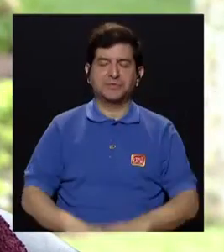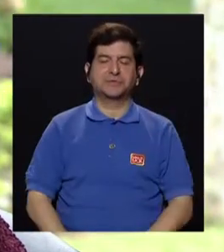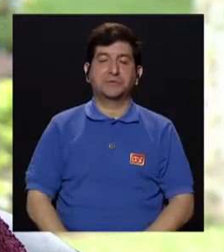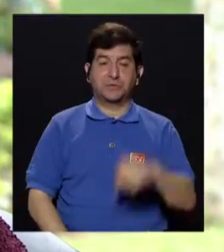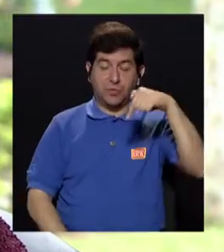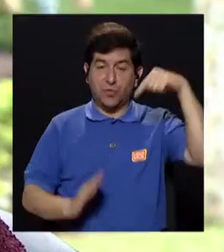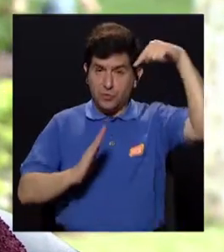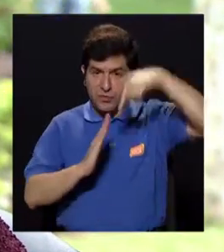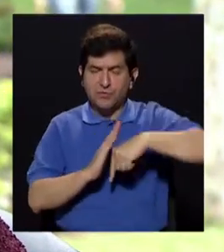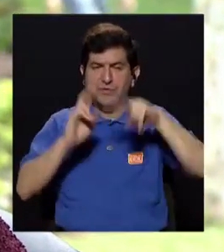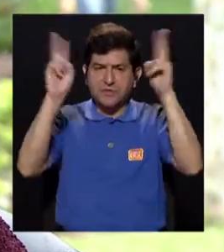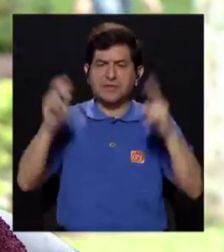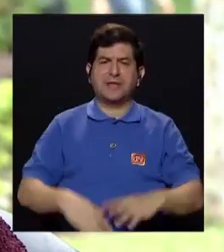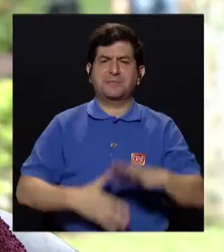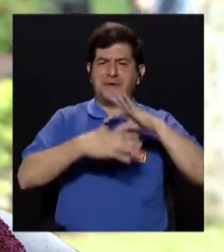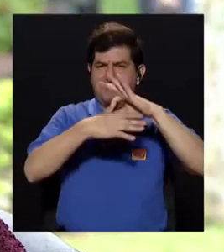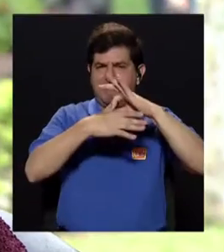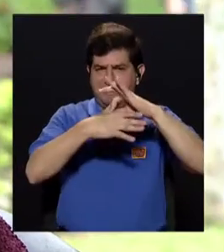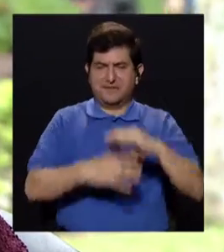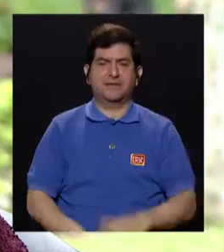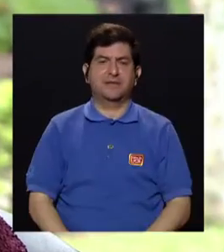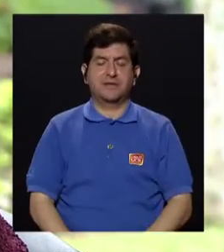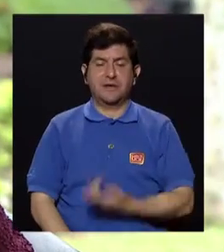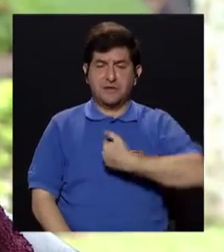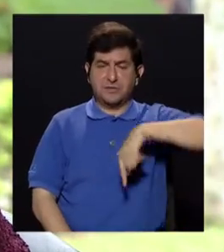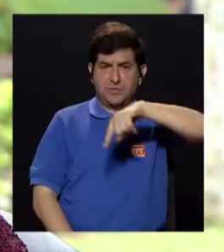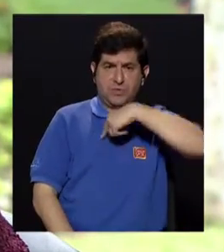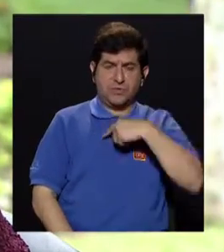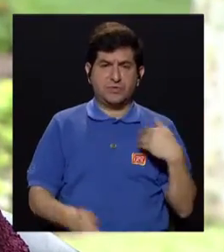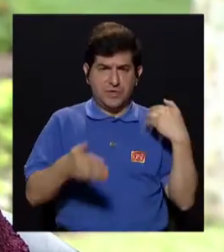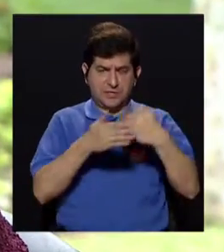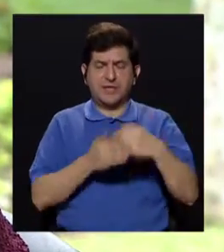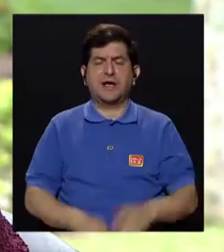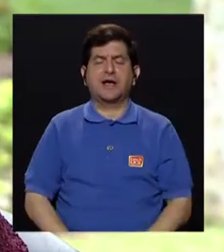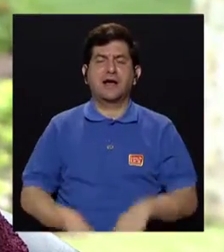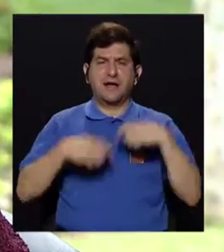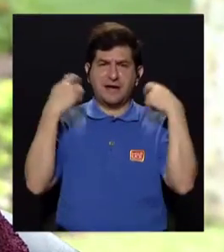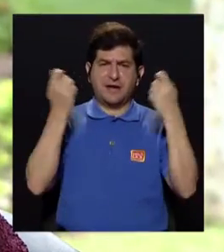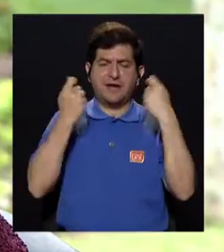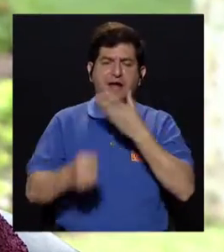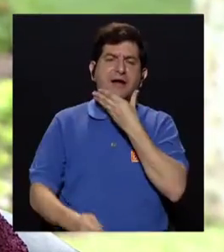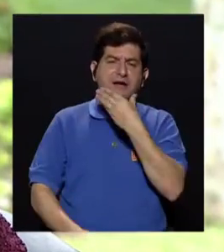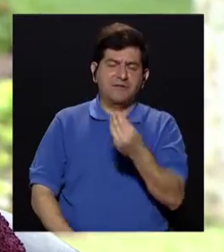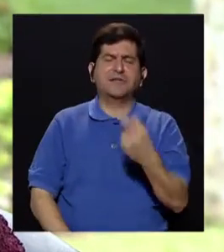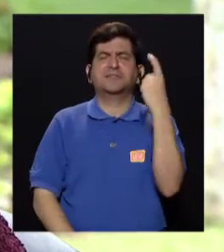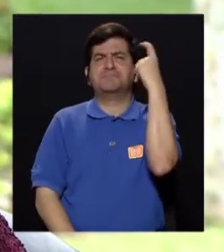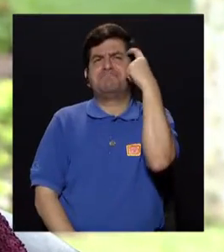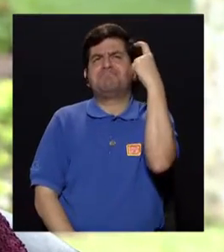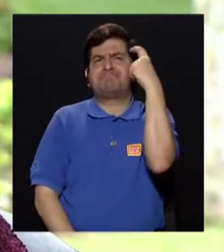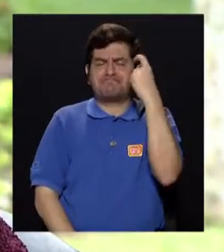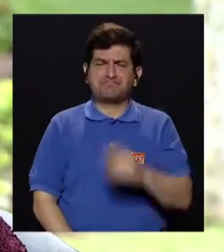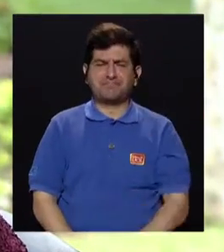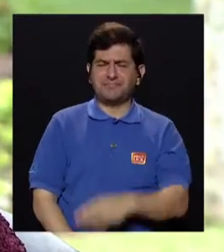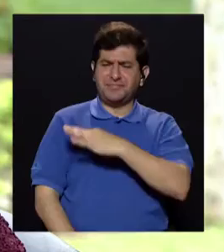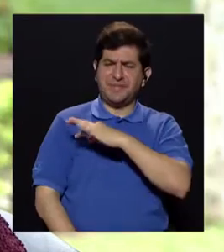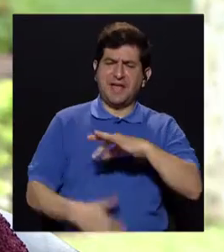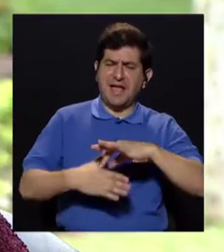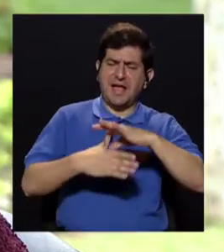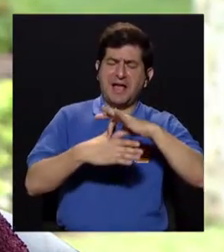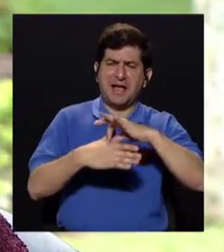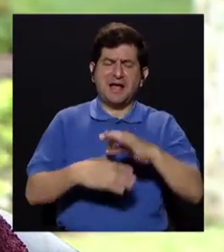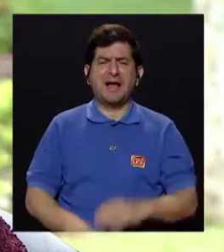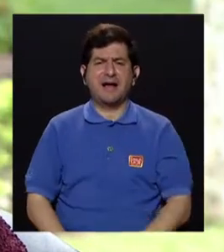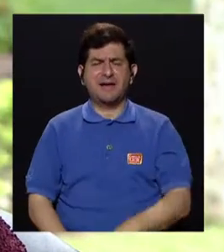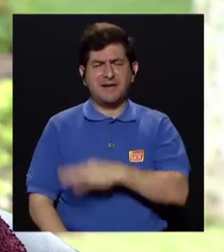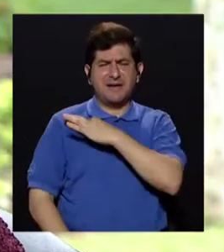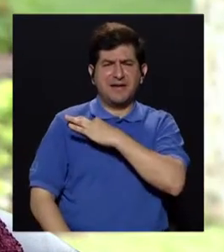Hoy vamos a profundizar acerca del tema de las carnes, muchas veces cuando nos estamos acercando a estas fiestas decembrinas nos ponemos a pensar, nos van a invitar